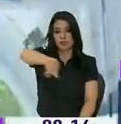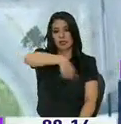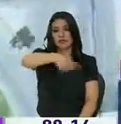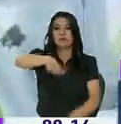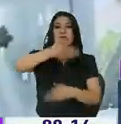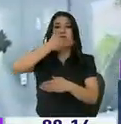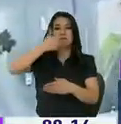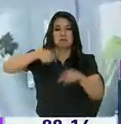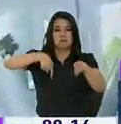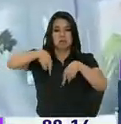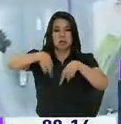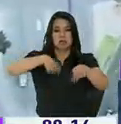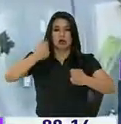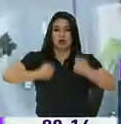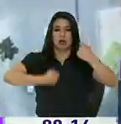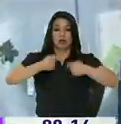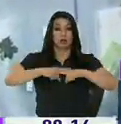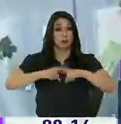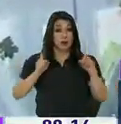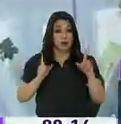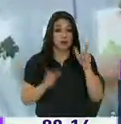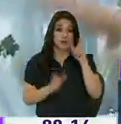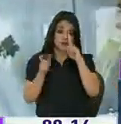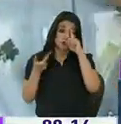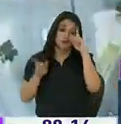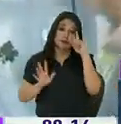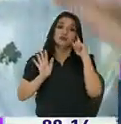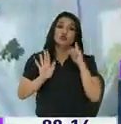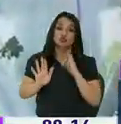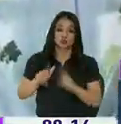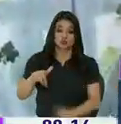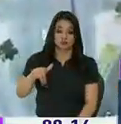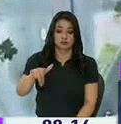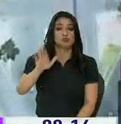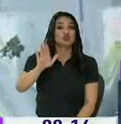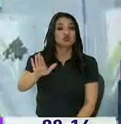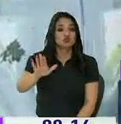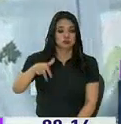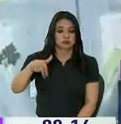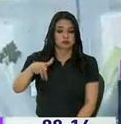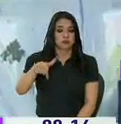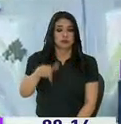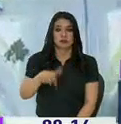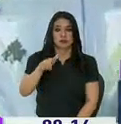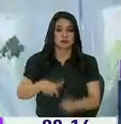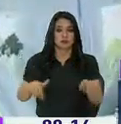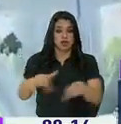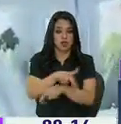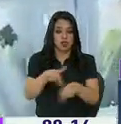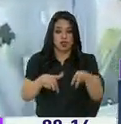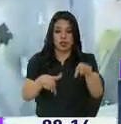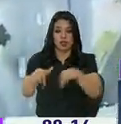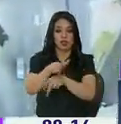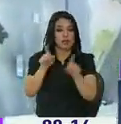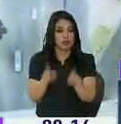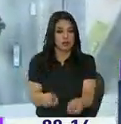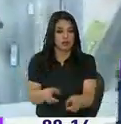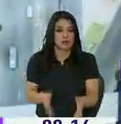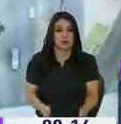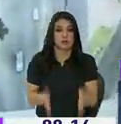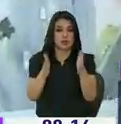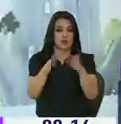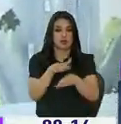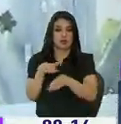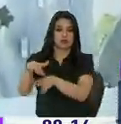circulación de los autos, sin embargo los peatones van a tener sus cruces determinados porque aquí no se puede obviar a los peatones sin una vía tan